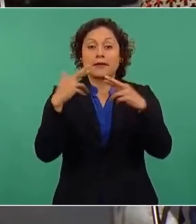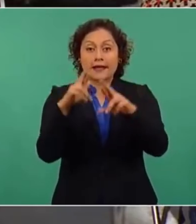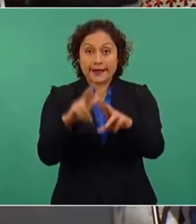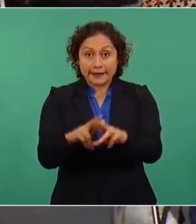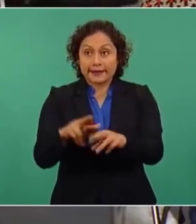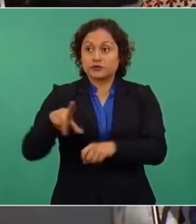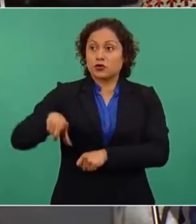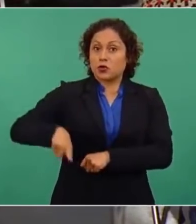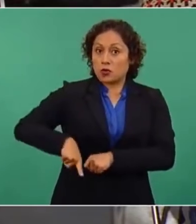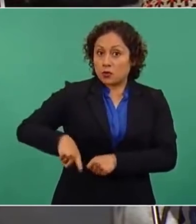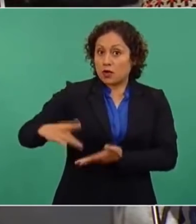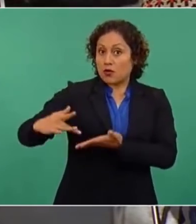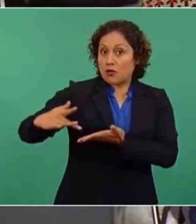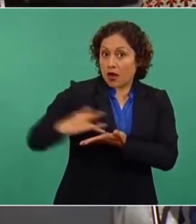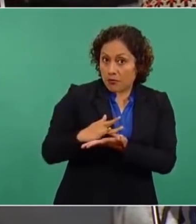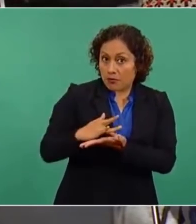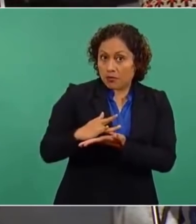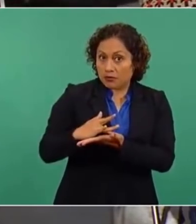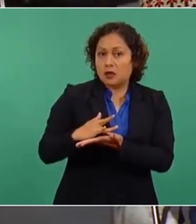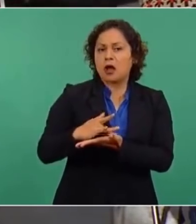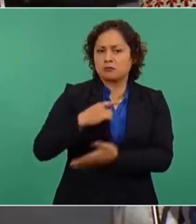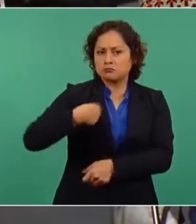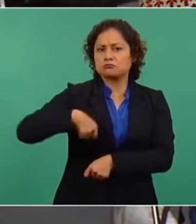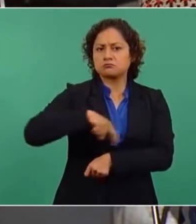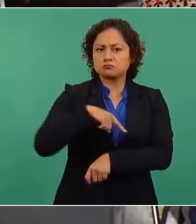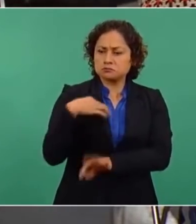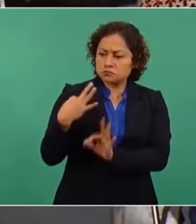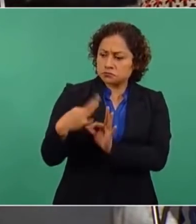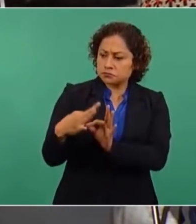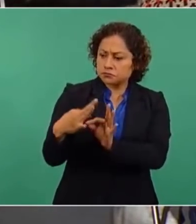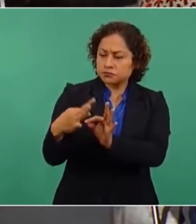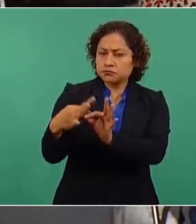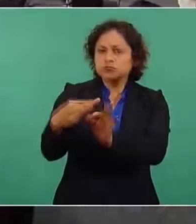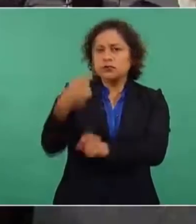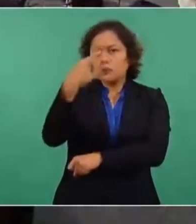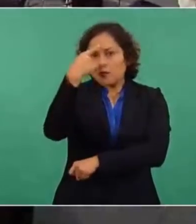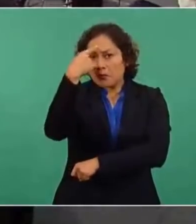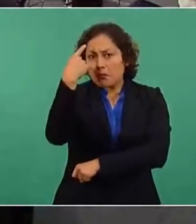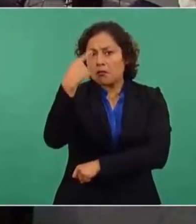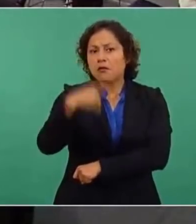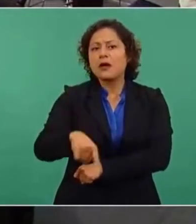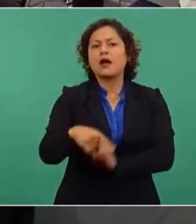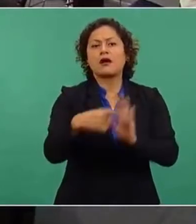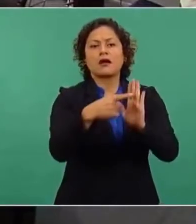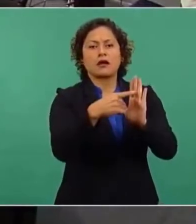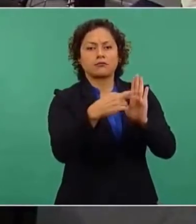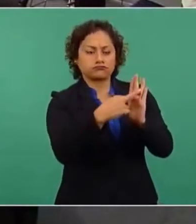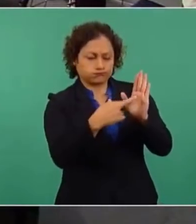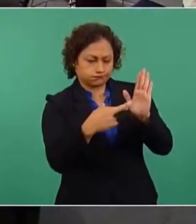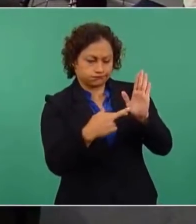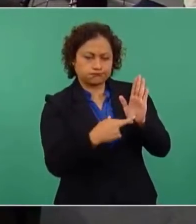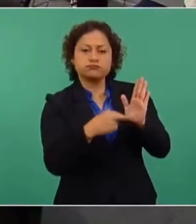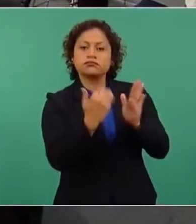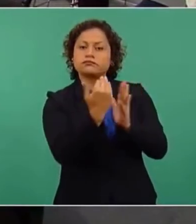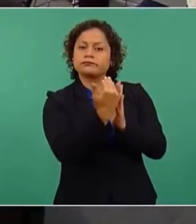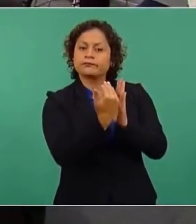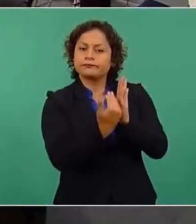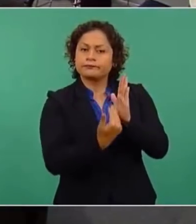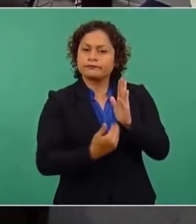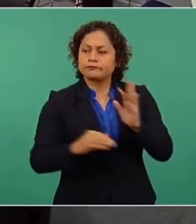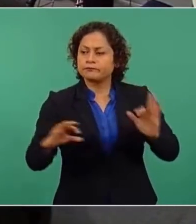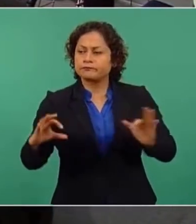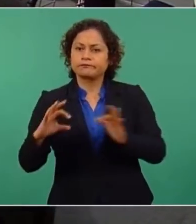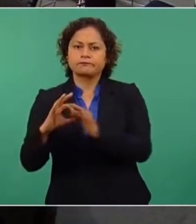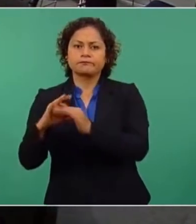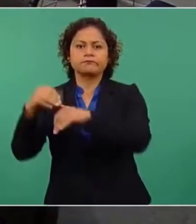suficientes para que tengamos la certeza de que los estudiantes van a estar en las mejores condiciones en las